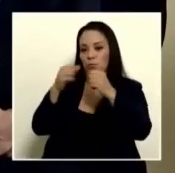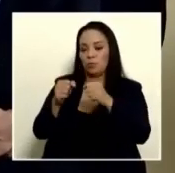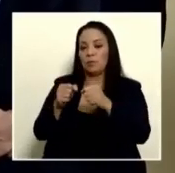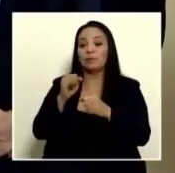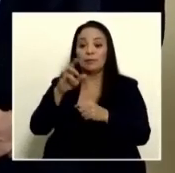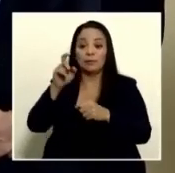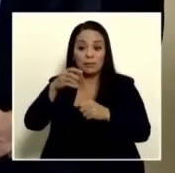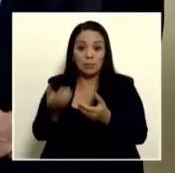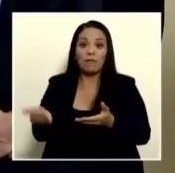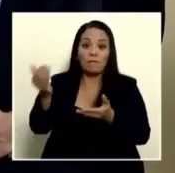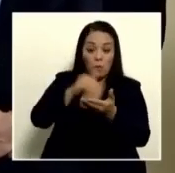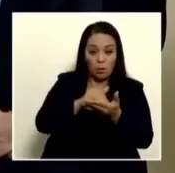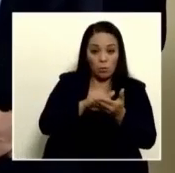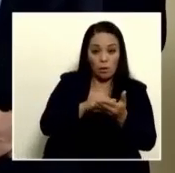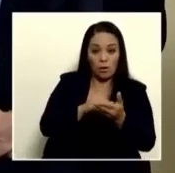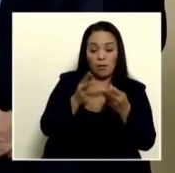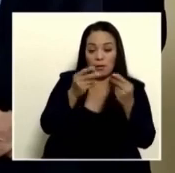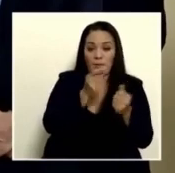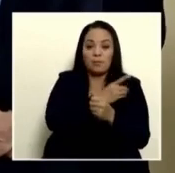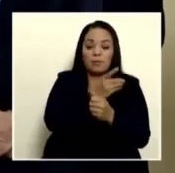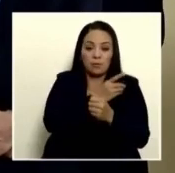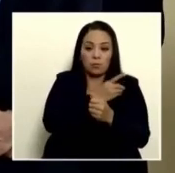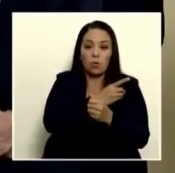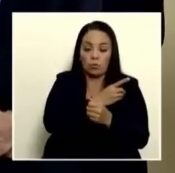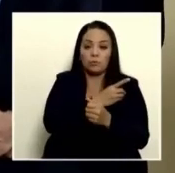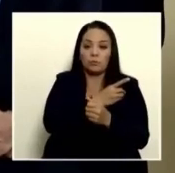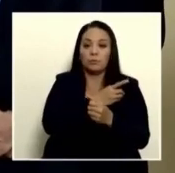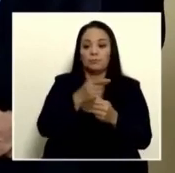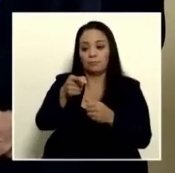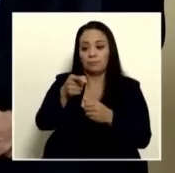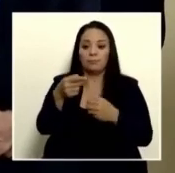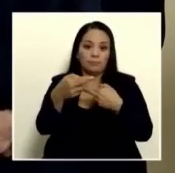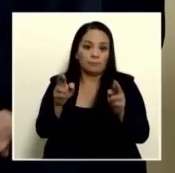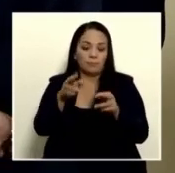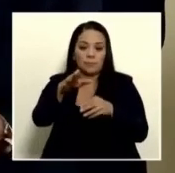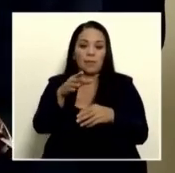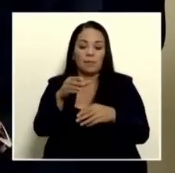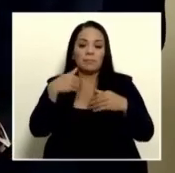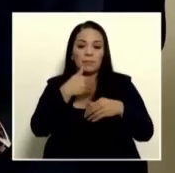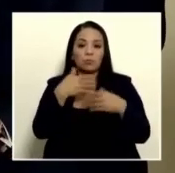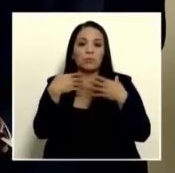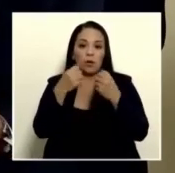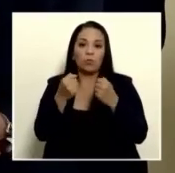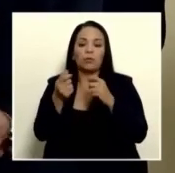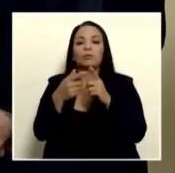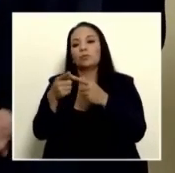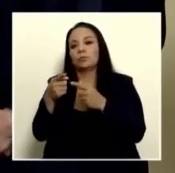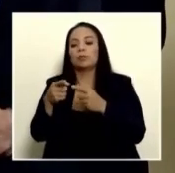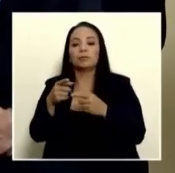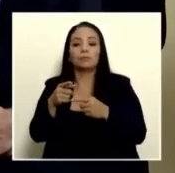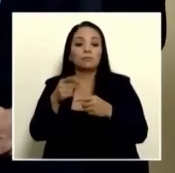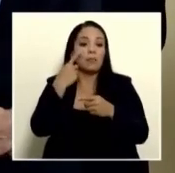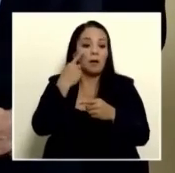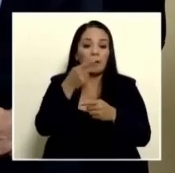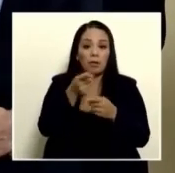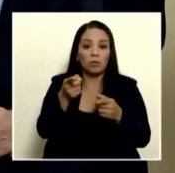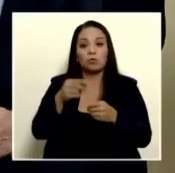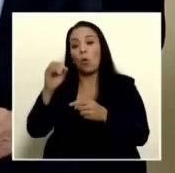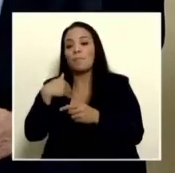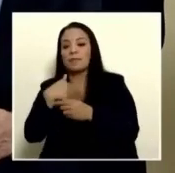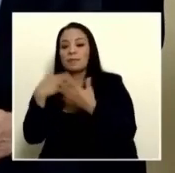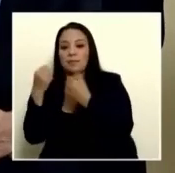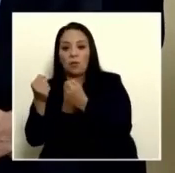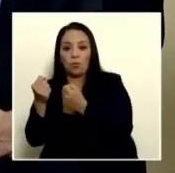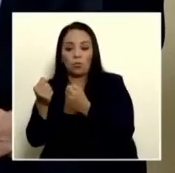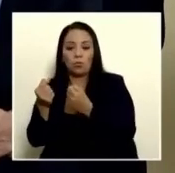revocatoria resuelta por la Dirección Regional del Ministerio de Salud y de ser necesario la operación será resuelta por la Ministra de Salud. Aquí nunca,